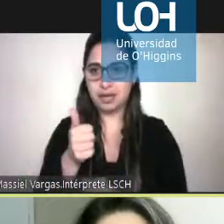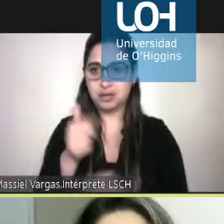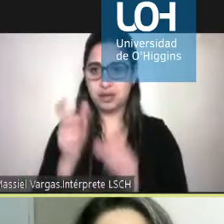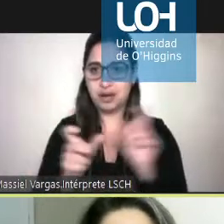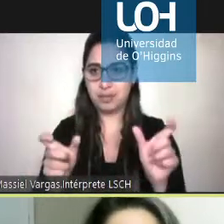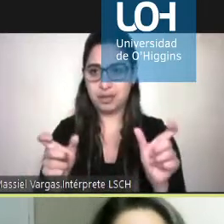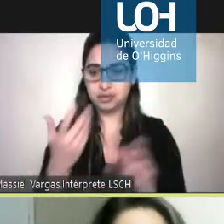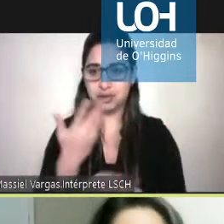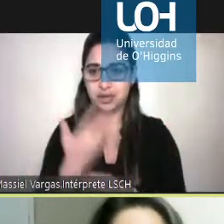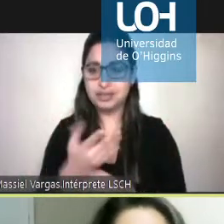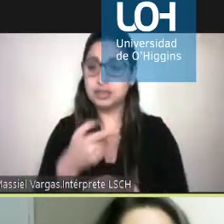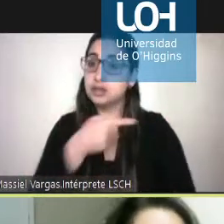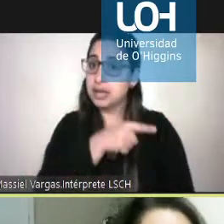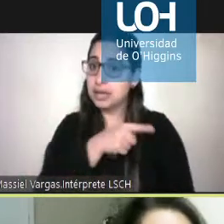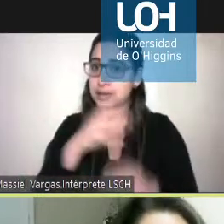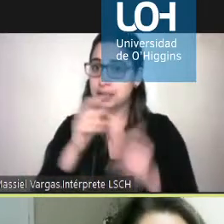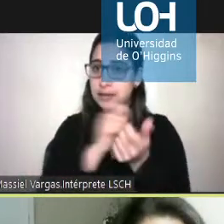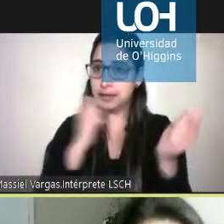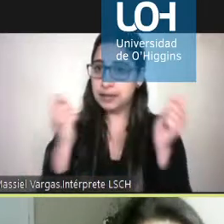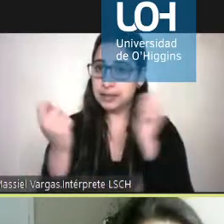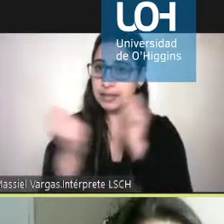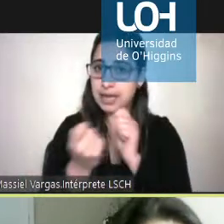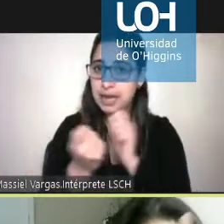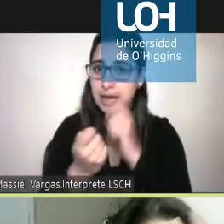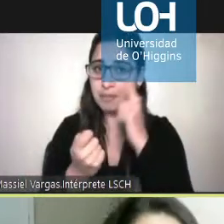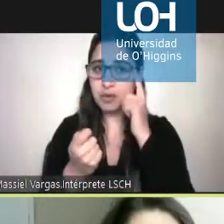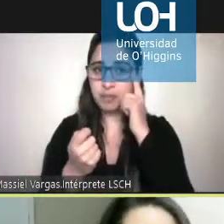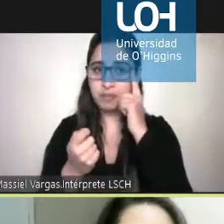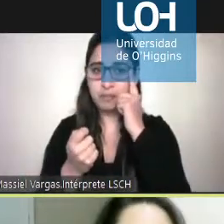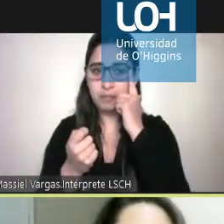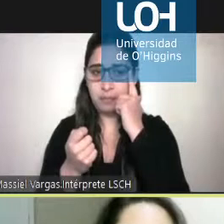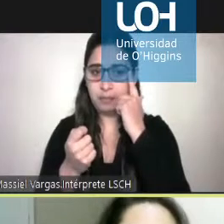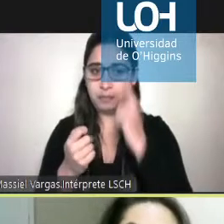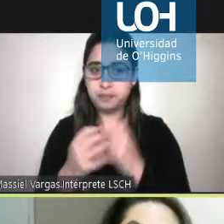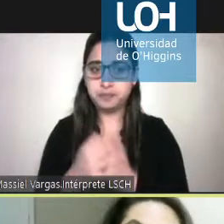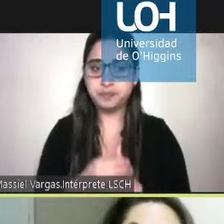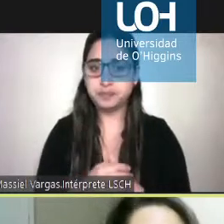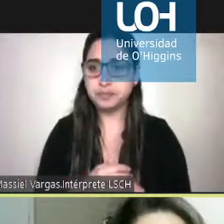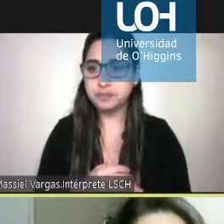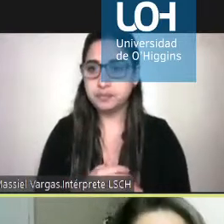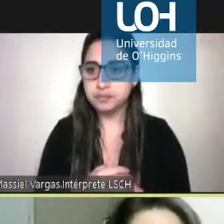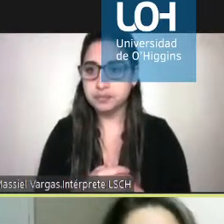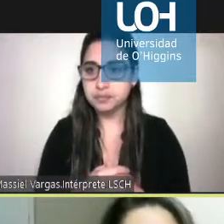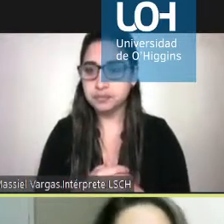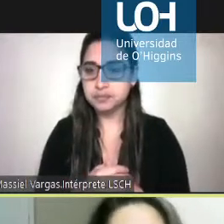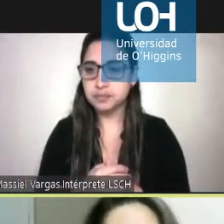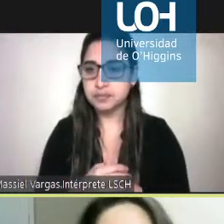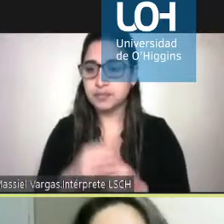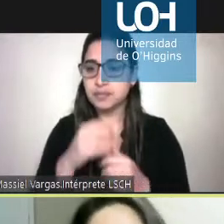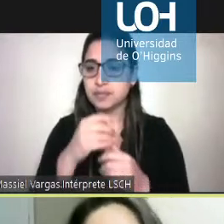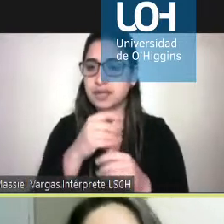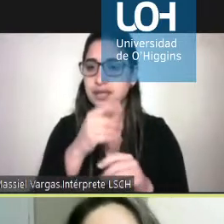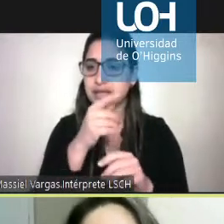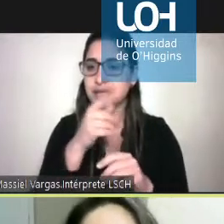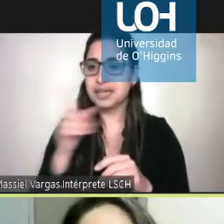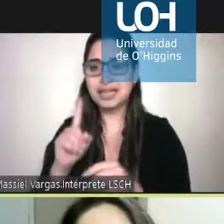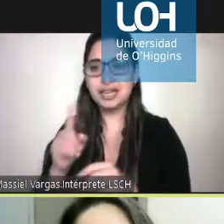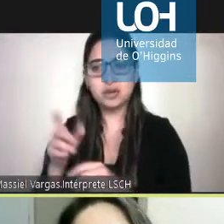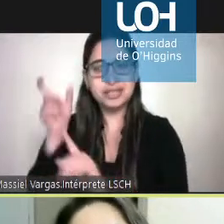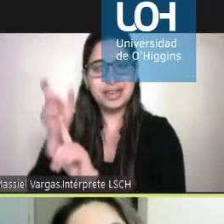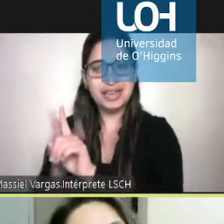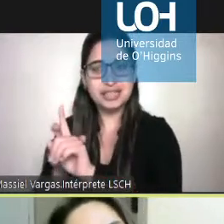este cambio, entonces, el eje no queda en la discapacidad, eje de la discapacidad, ¿cierto? No en la persona que tiene la discapacidad, sino que hay una